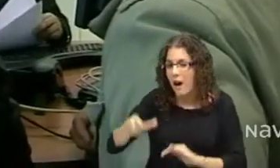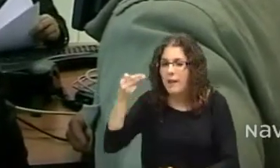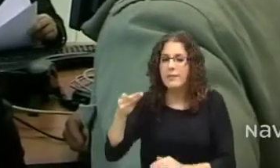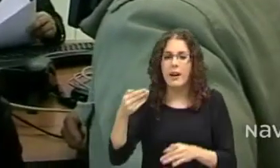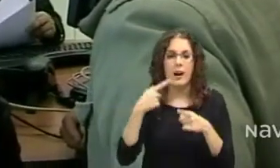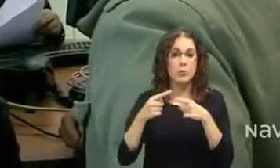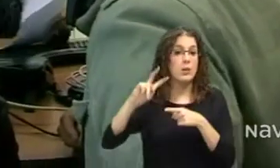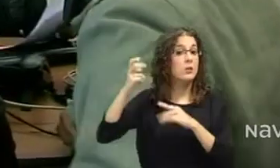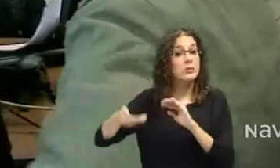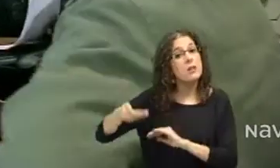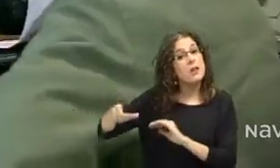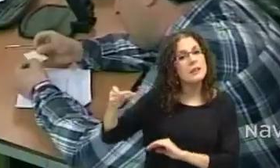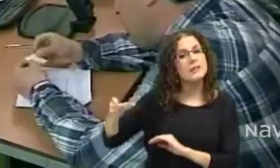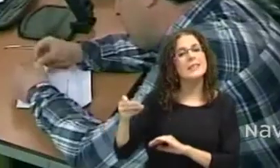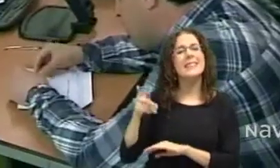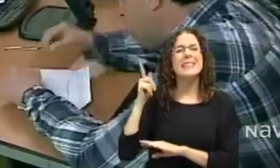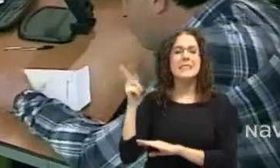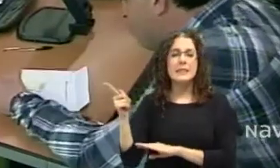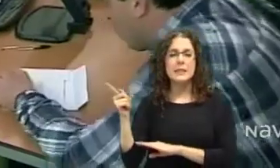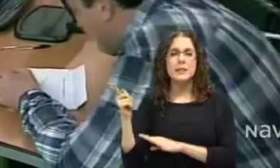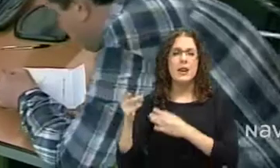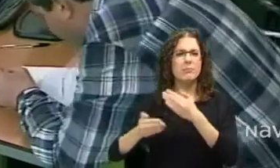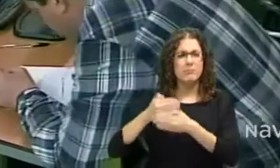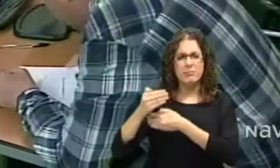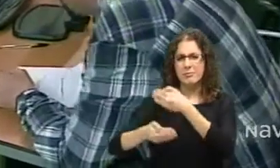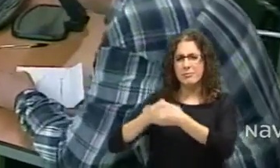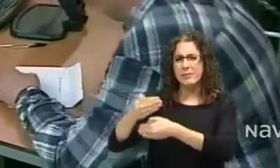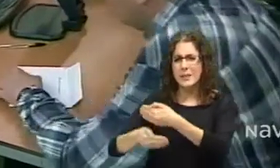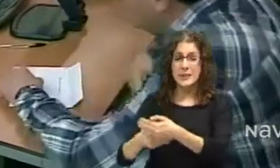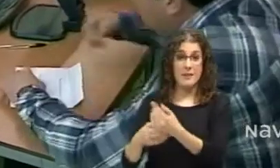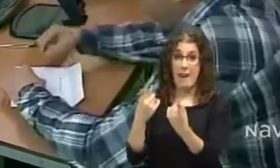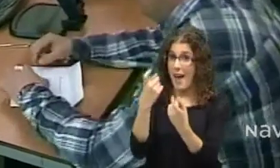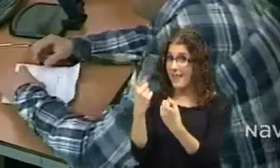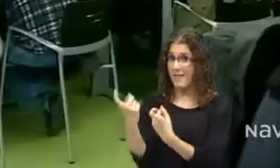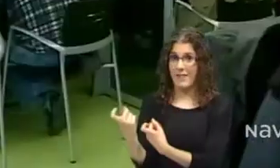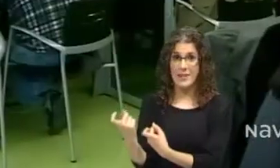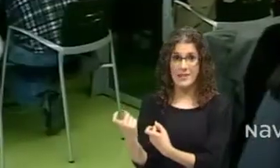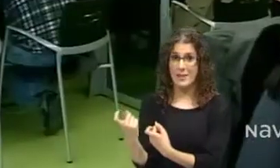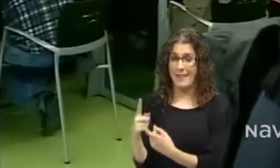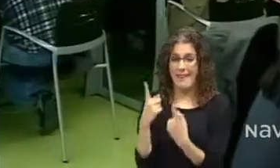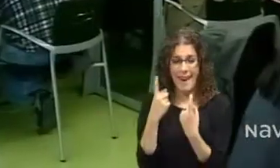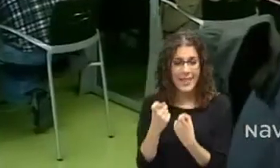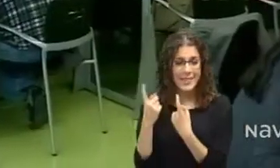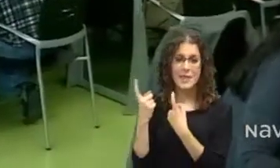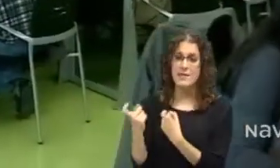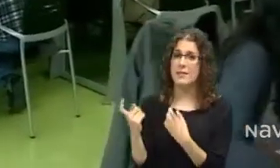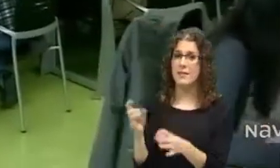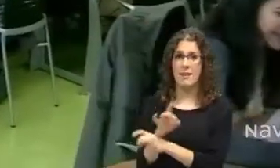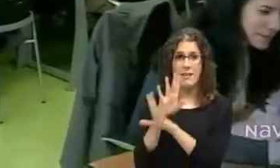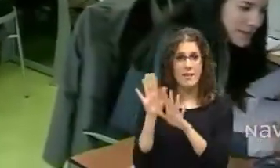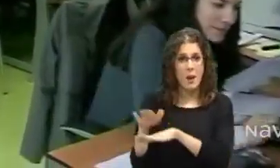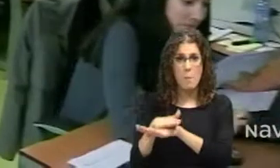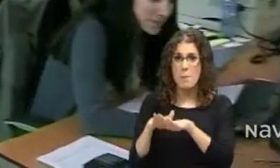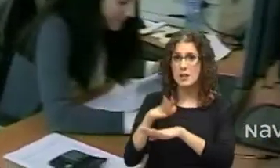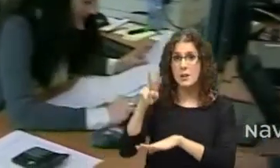muchas veces el IAE, todos estos trámites que son burocráticos y son necesarios, pero que entran en un campo de actuación de la